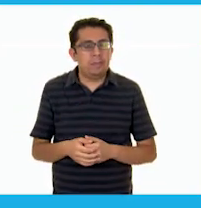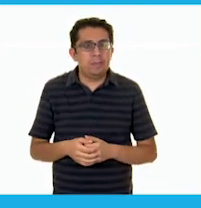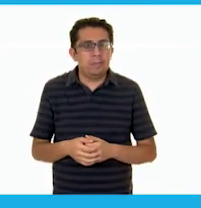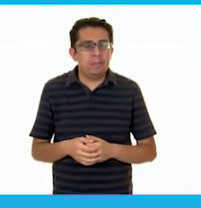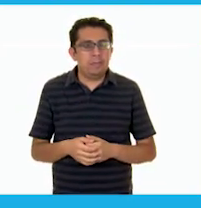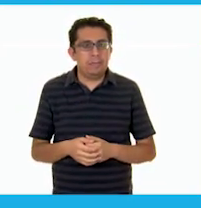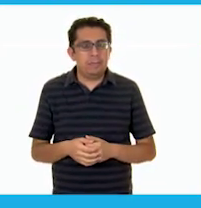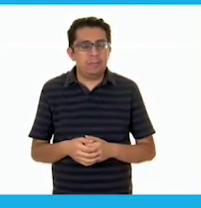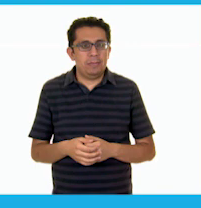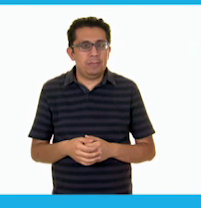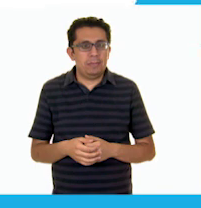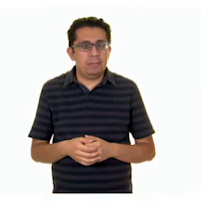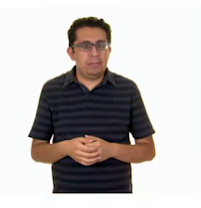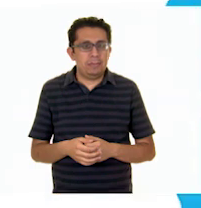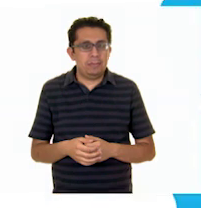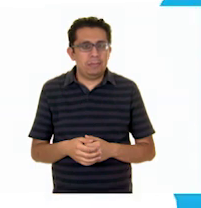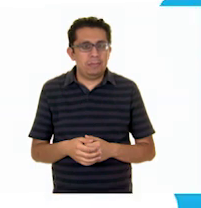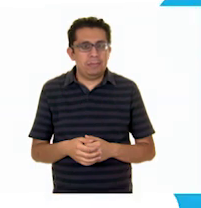.mx.